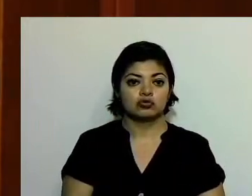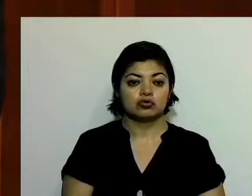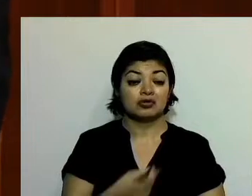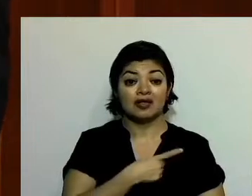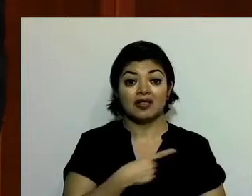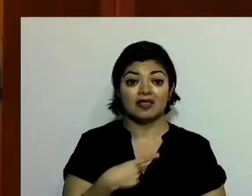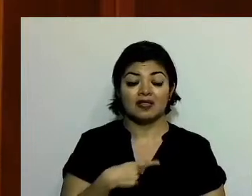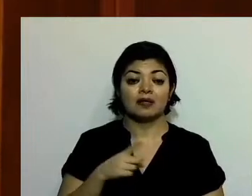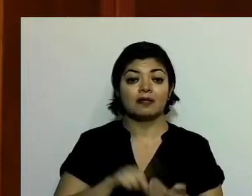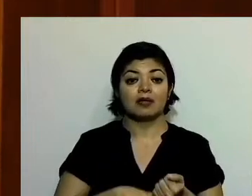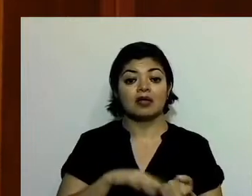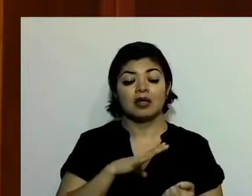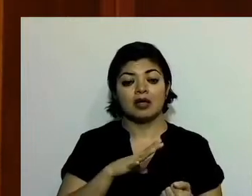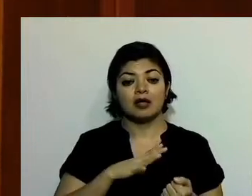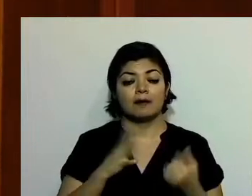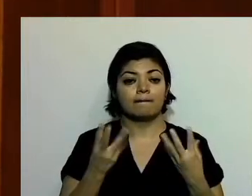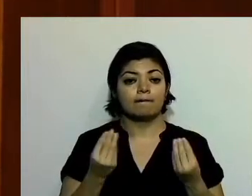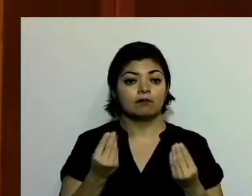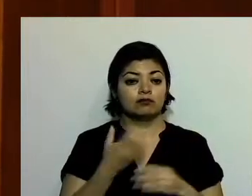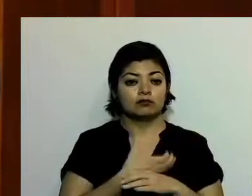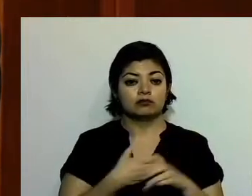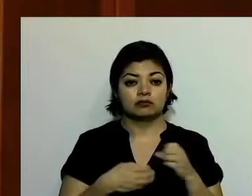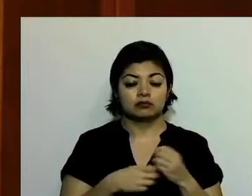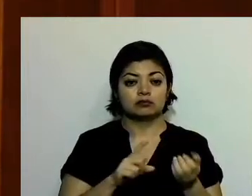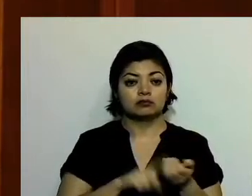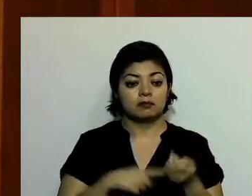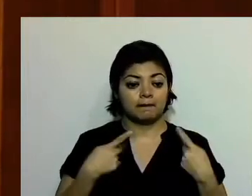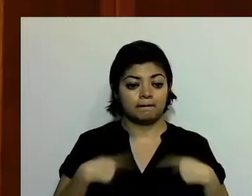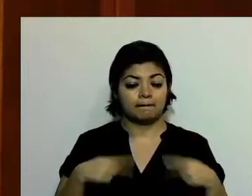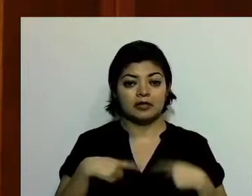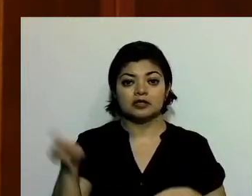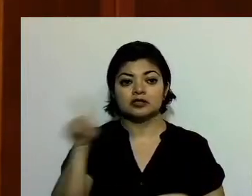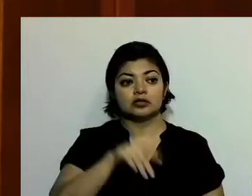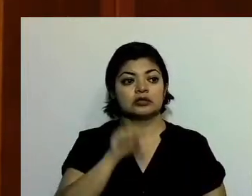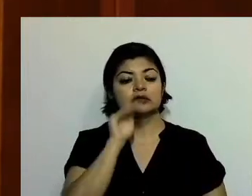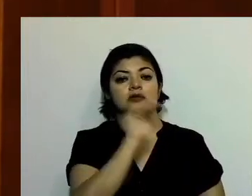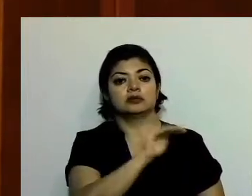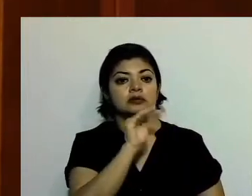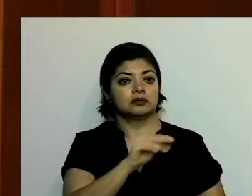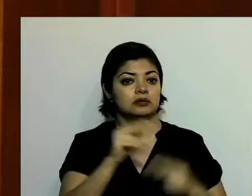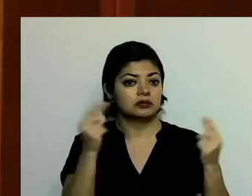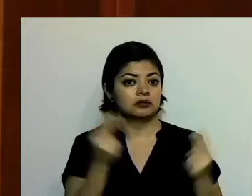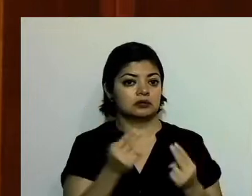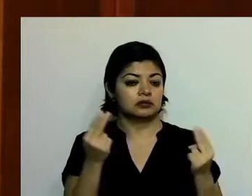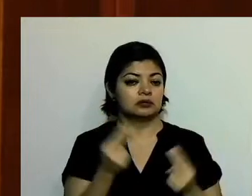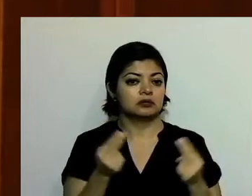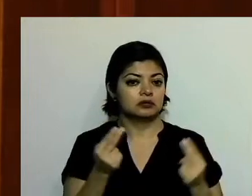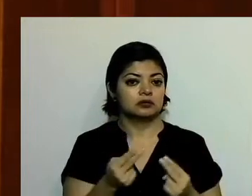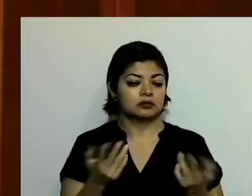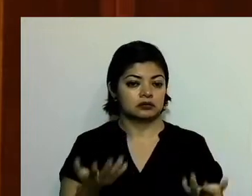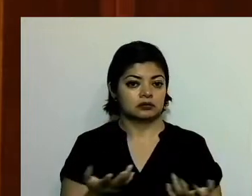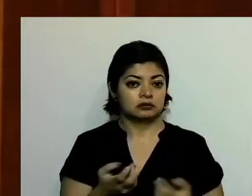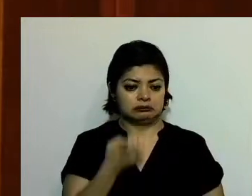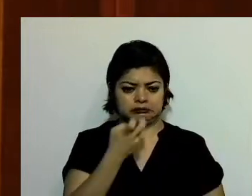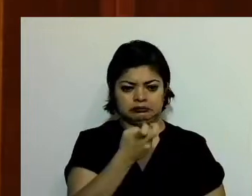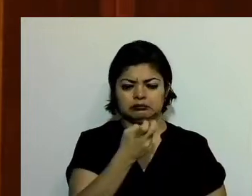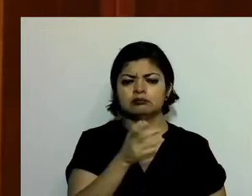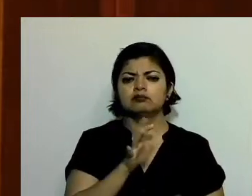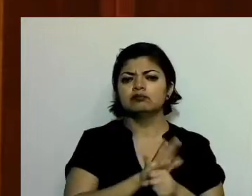ver con muchos aspectos que la ciudadanía nos está demandando. Y para muestra un botón,